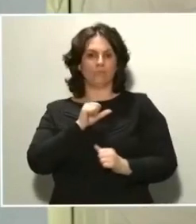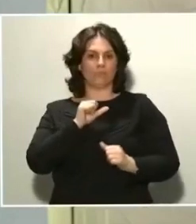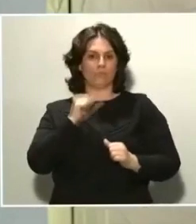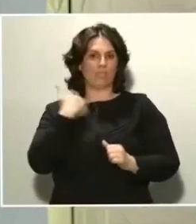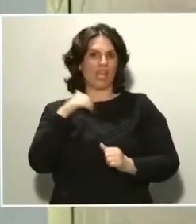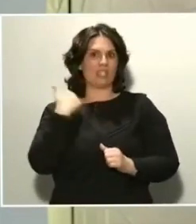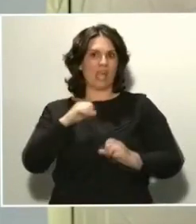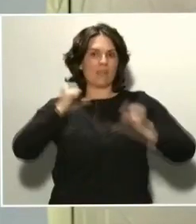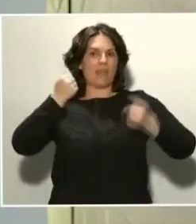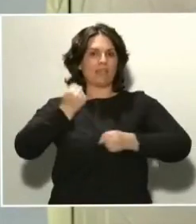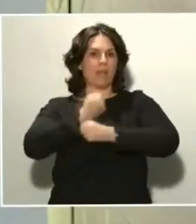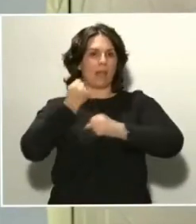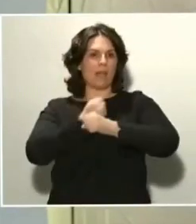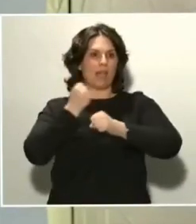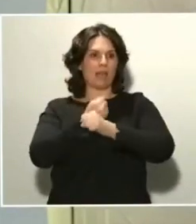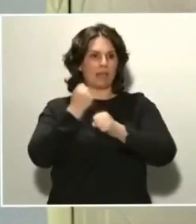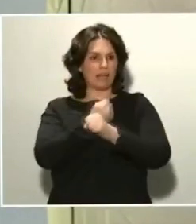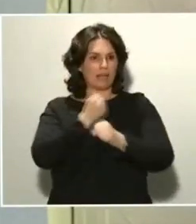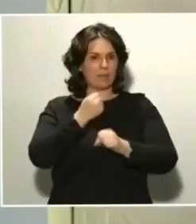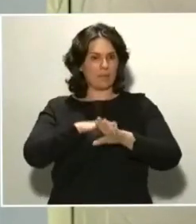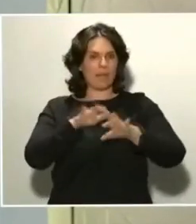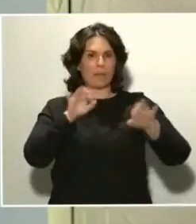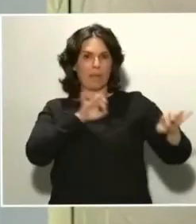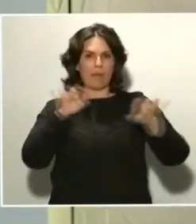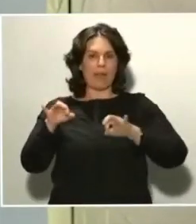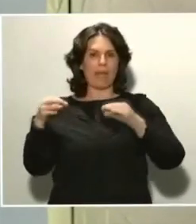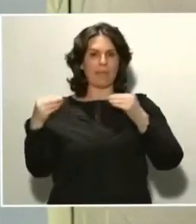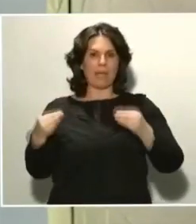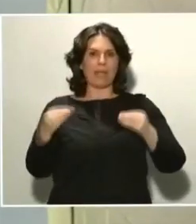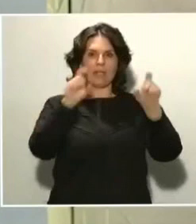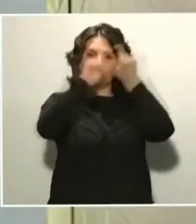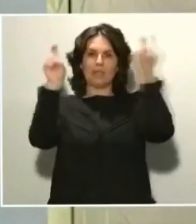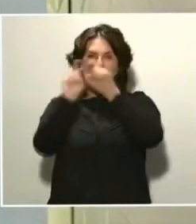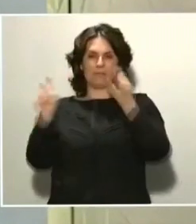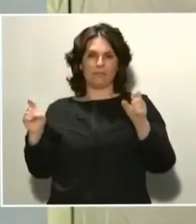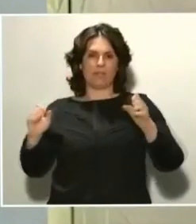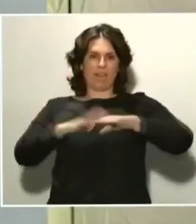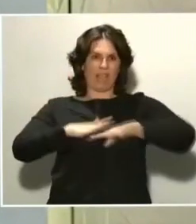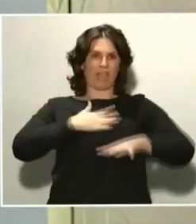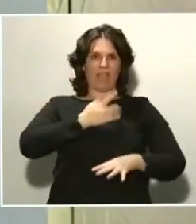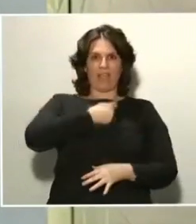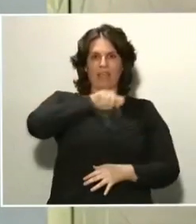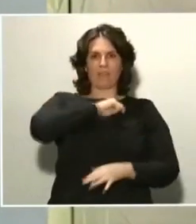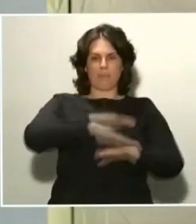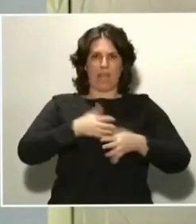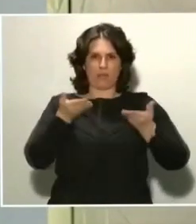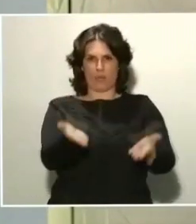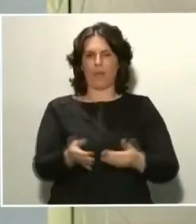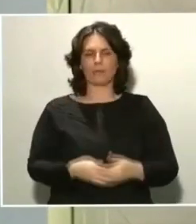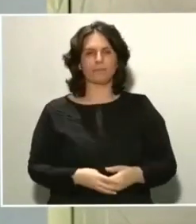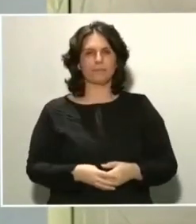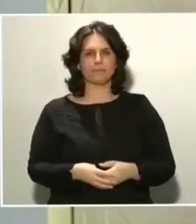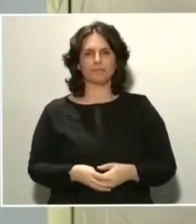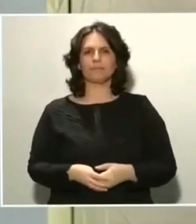el sentido de preparar nuestro tejido industrial también para ayudar con esta emergencia. Por supuesto,